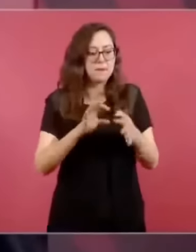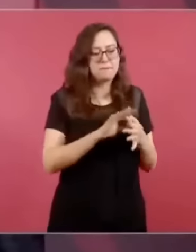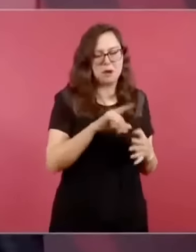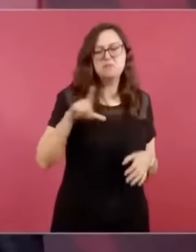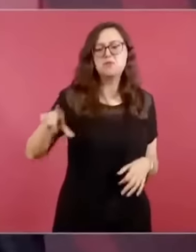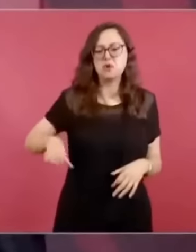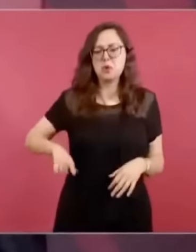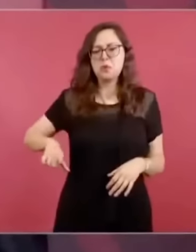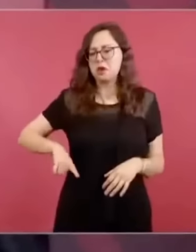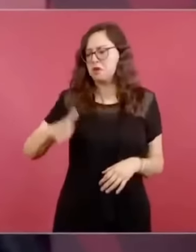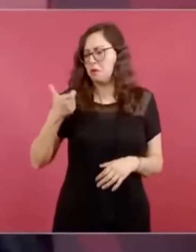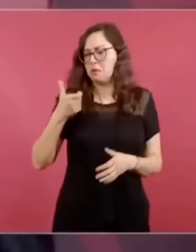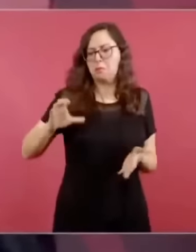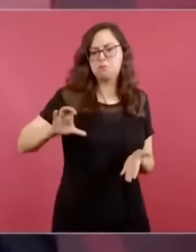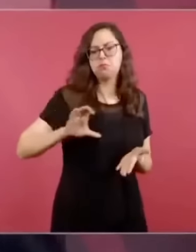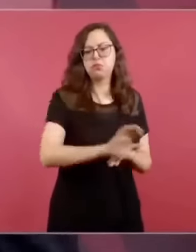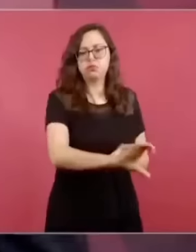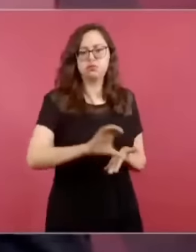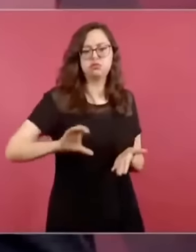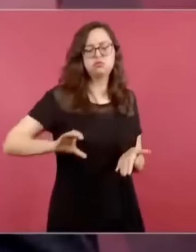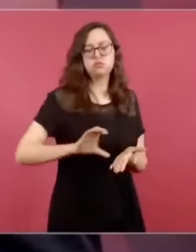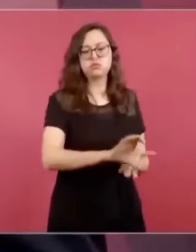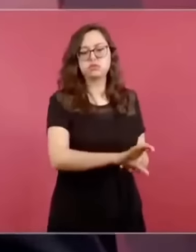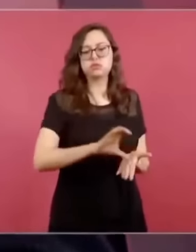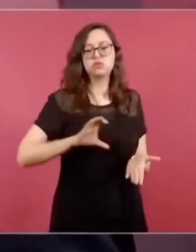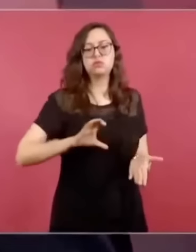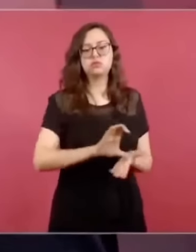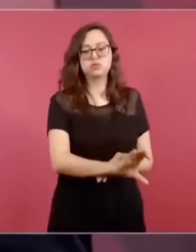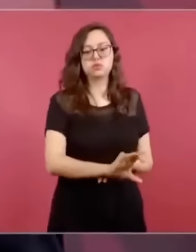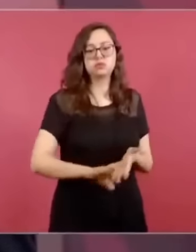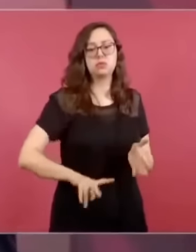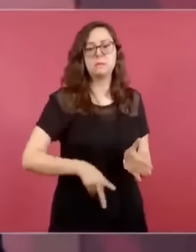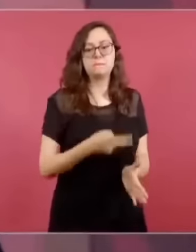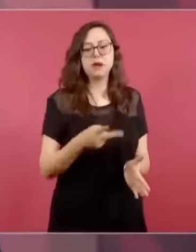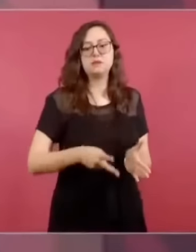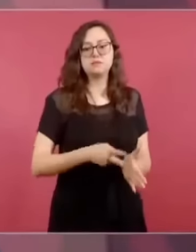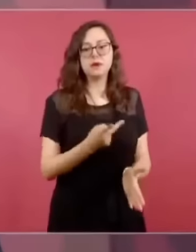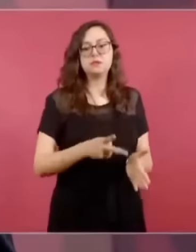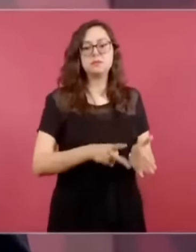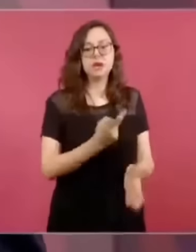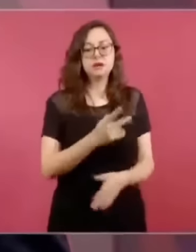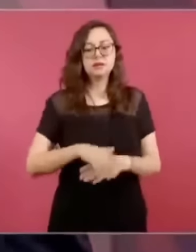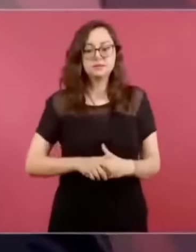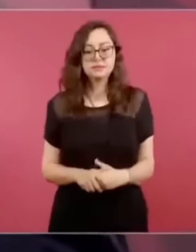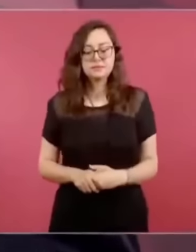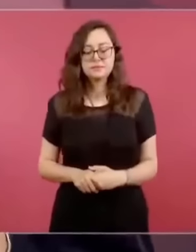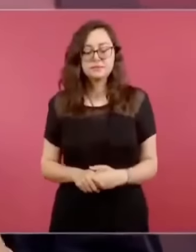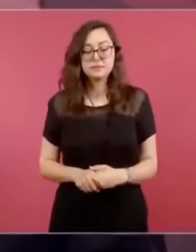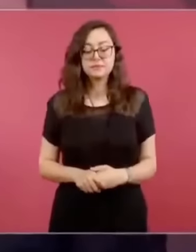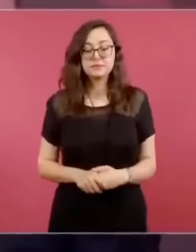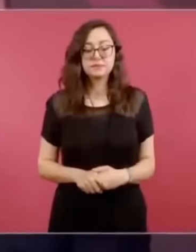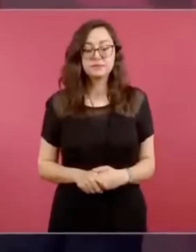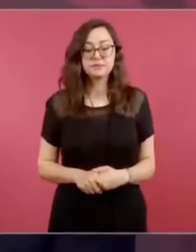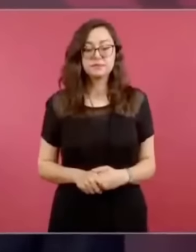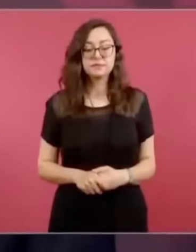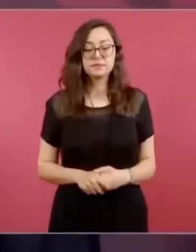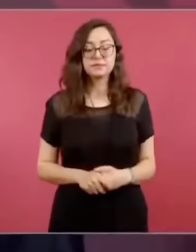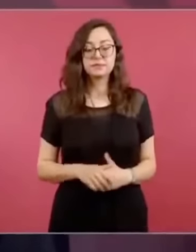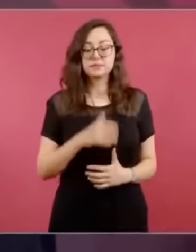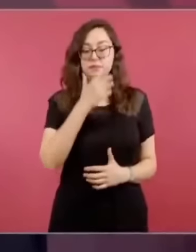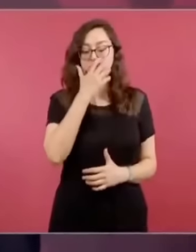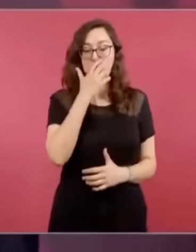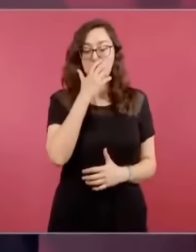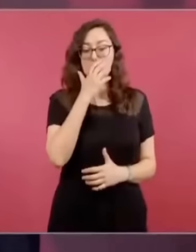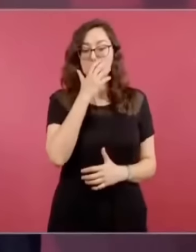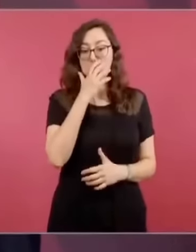bueno, al grado de que no